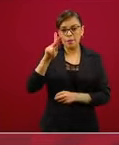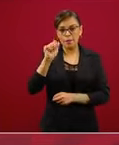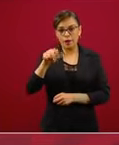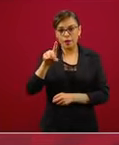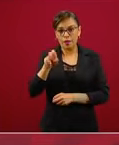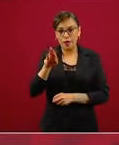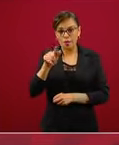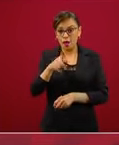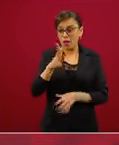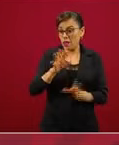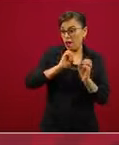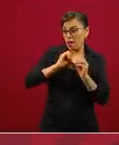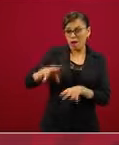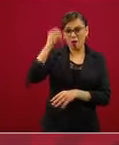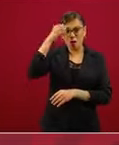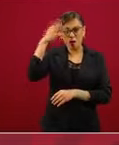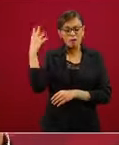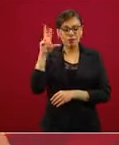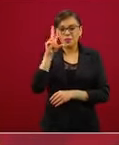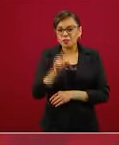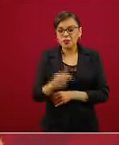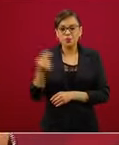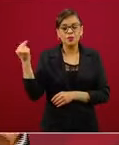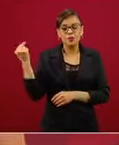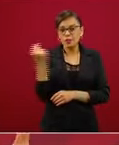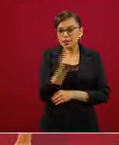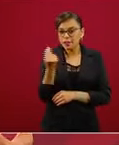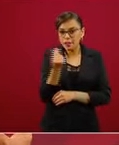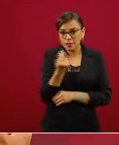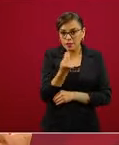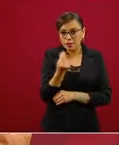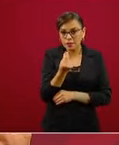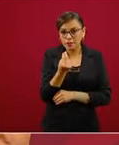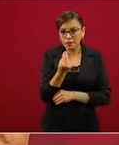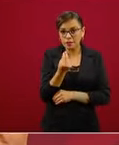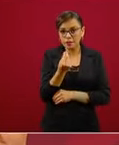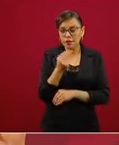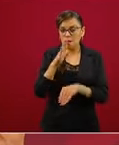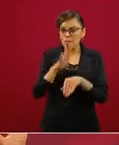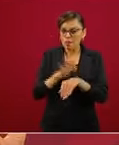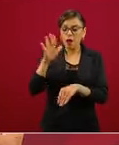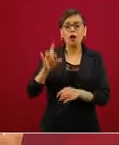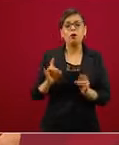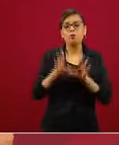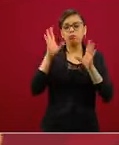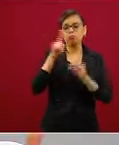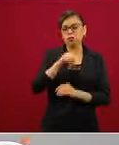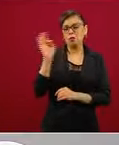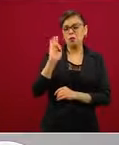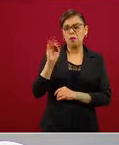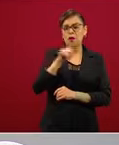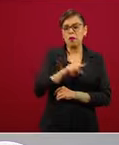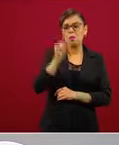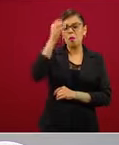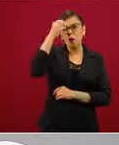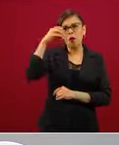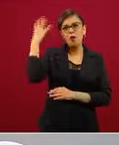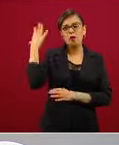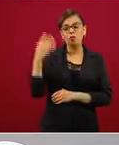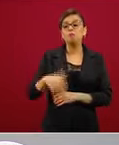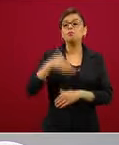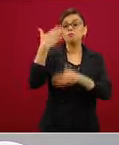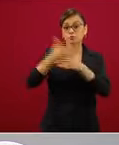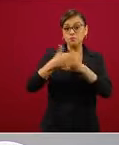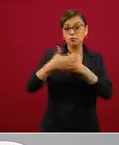porque si es necesario y estas medidas se relajan demasiado, podemos correr el riesgo de tener un crecimiento mayor